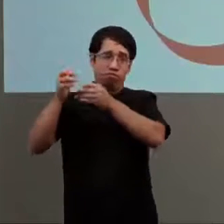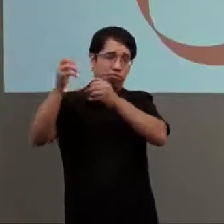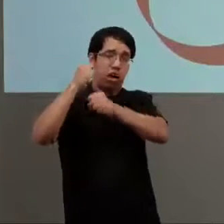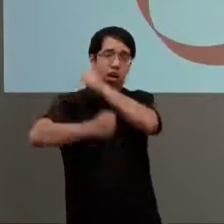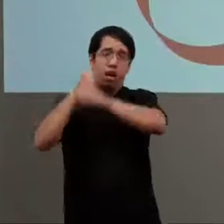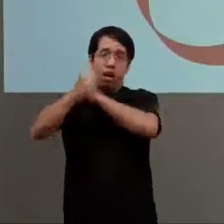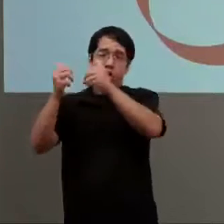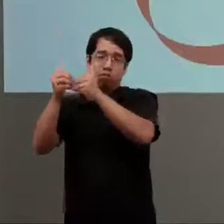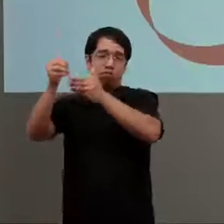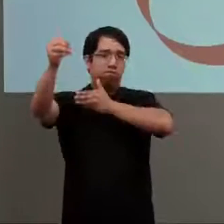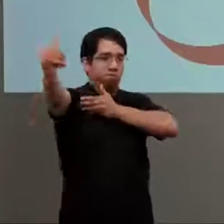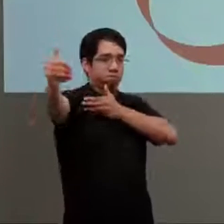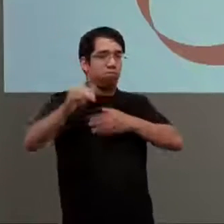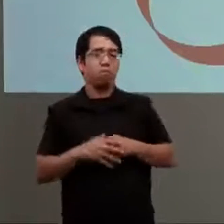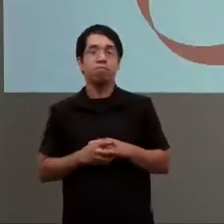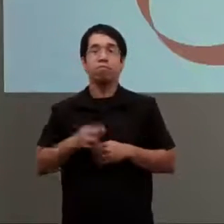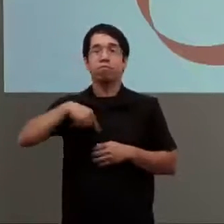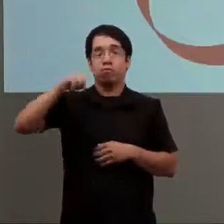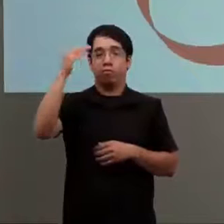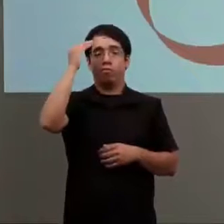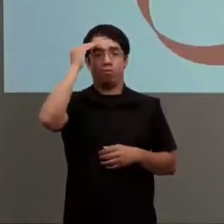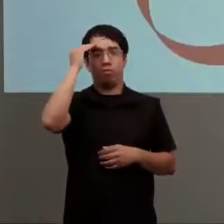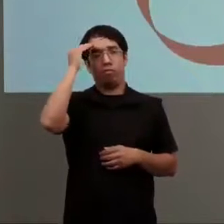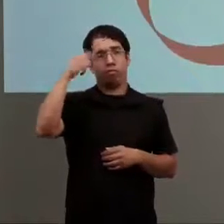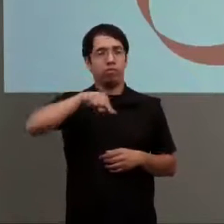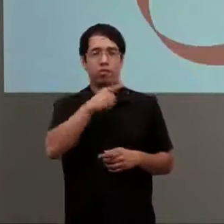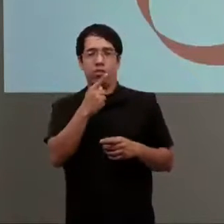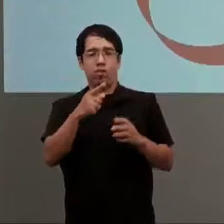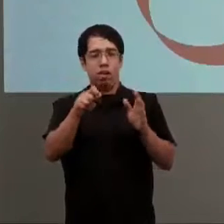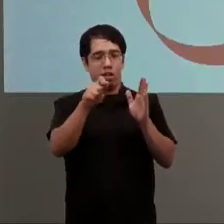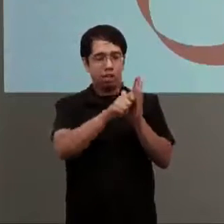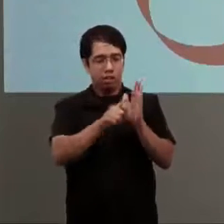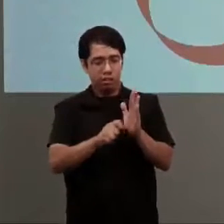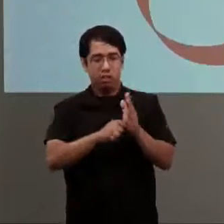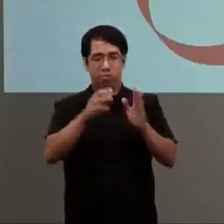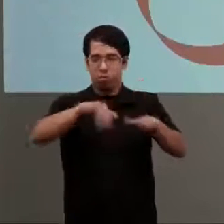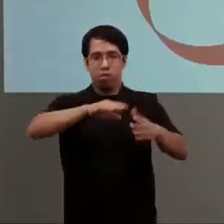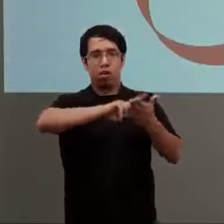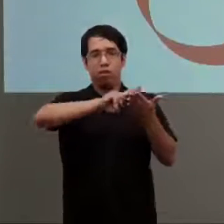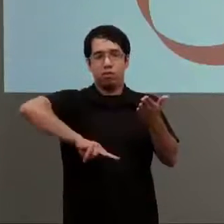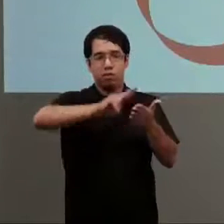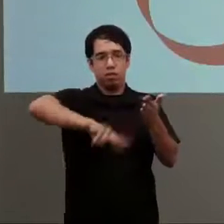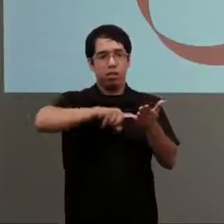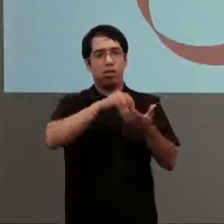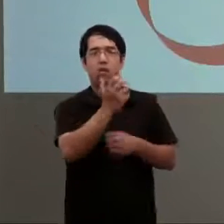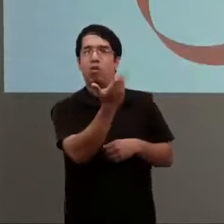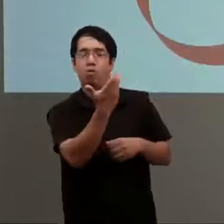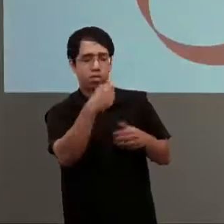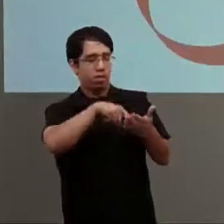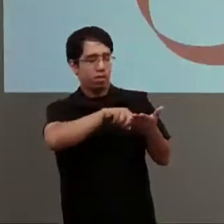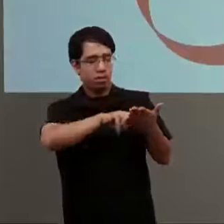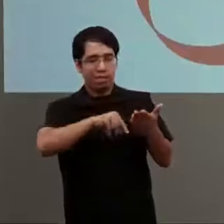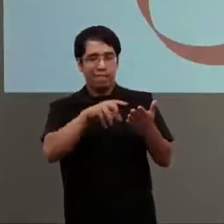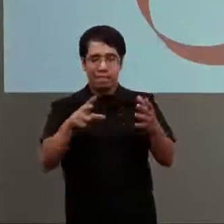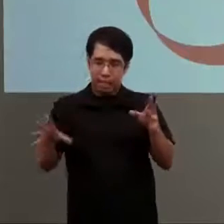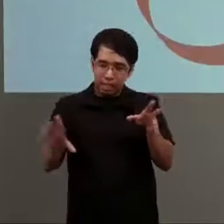organizado teniendo en cuenta los artículos de la convención, las recomendaciones que tuvimos con